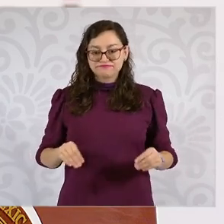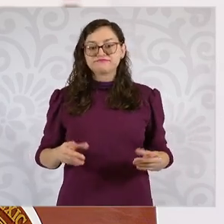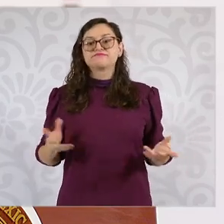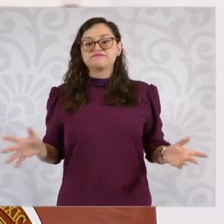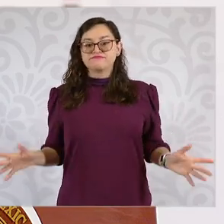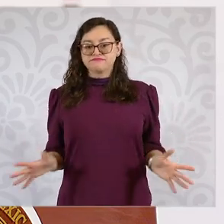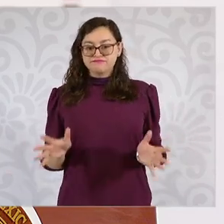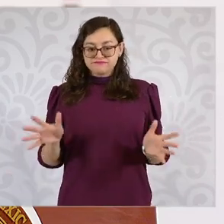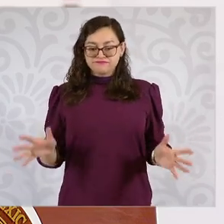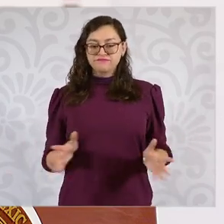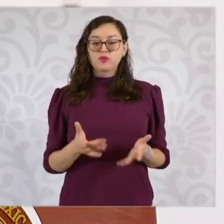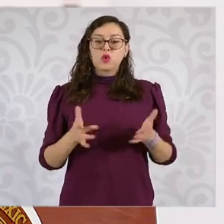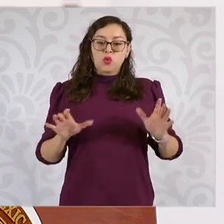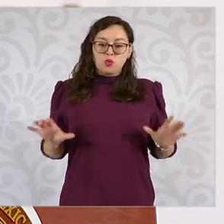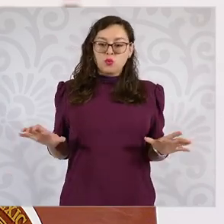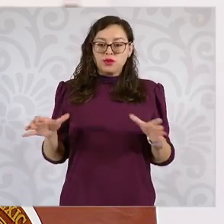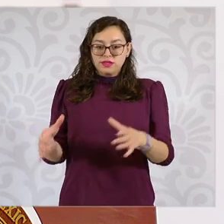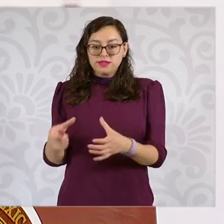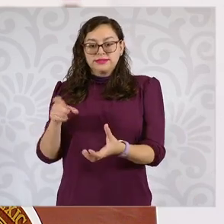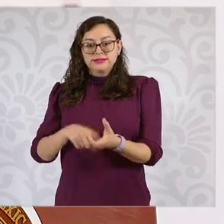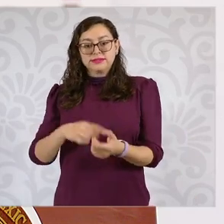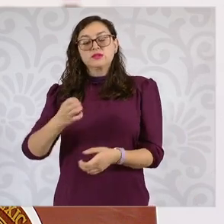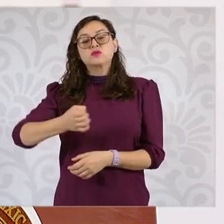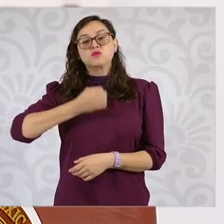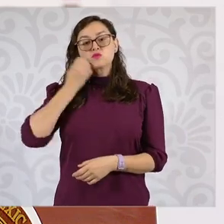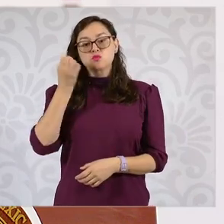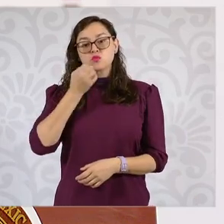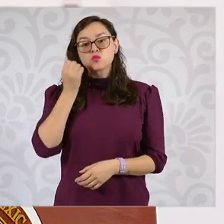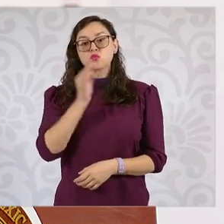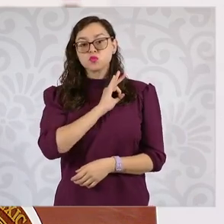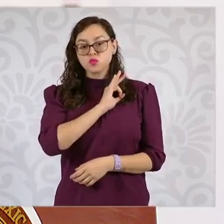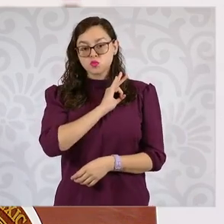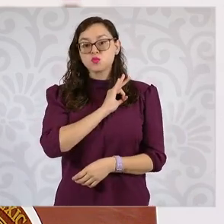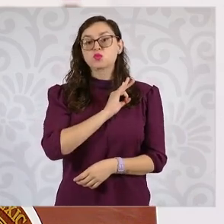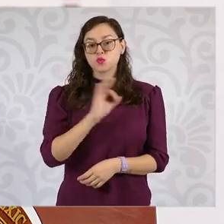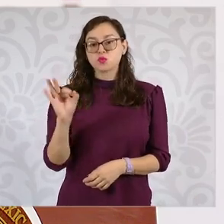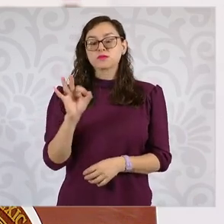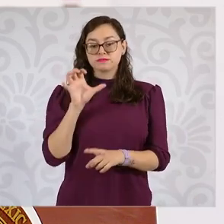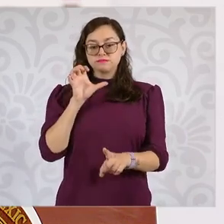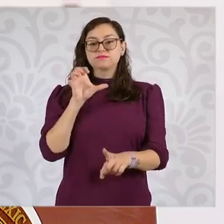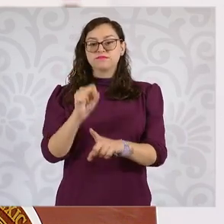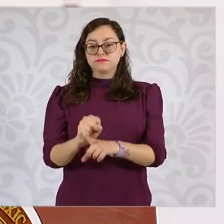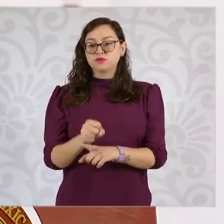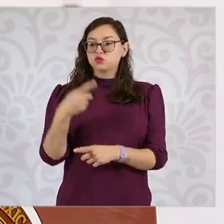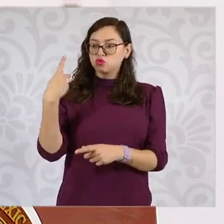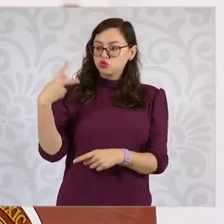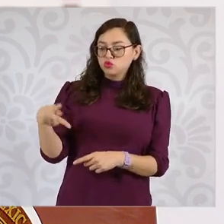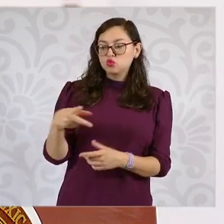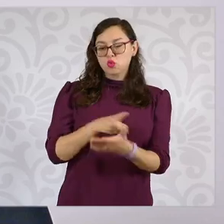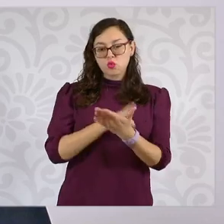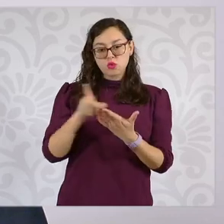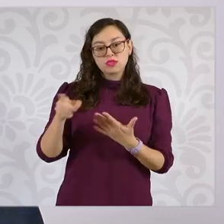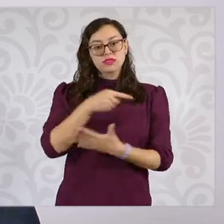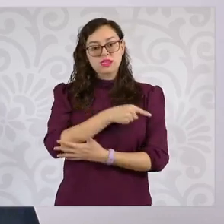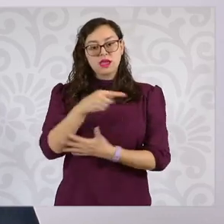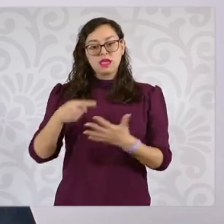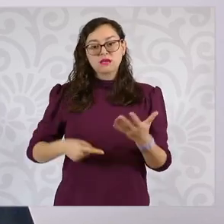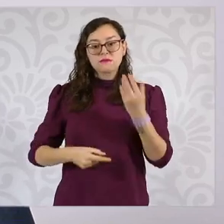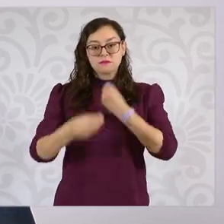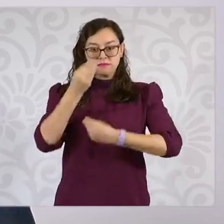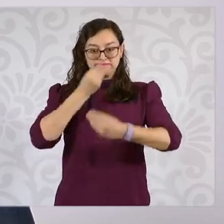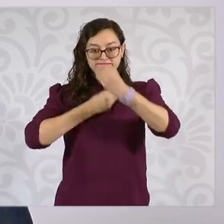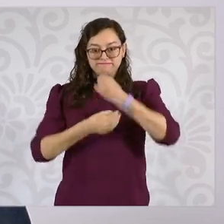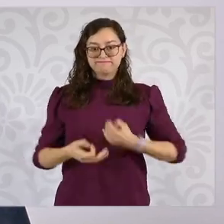con la participación de la comunidad escolar, se pretende contribuir al ejercicio pleno del derecho a una alimentación